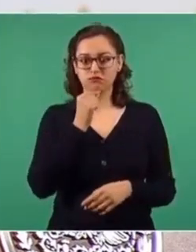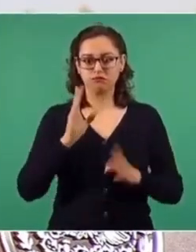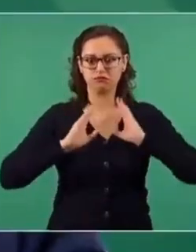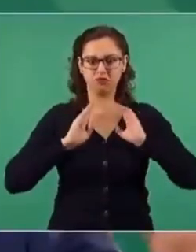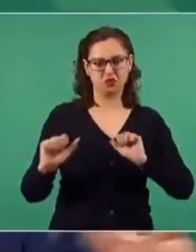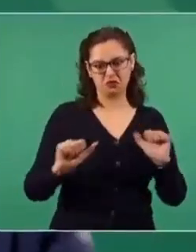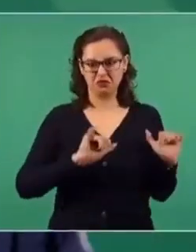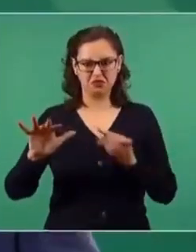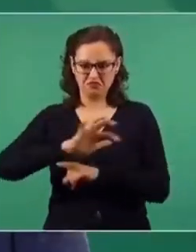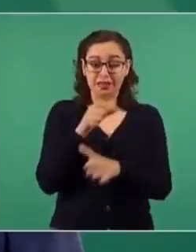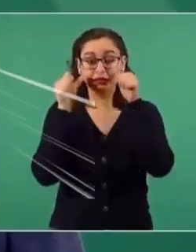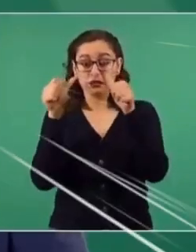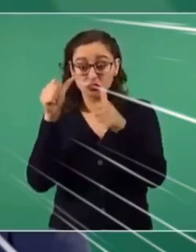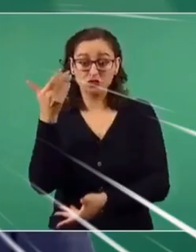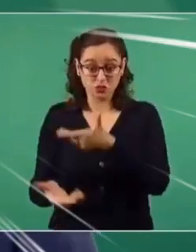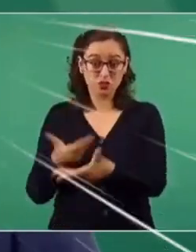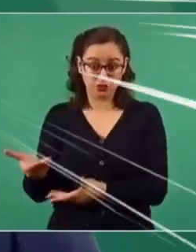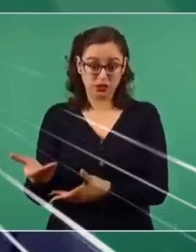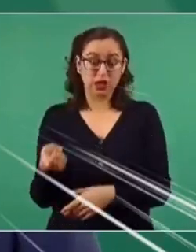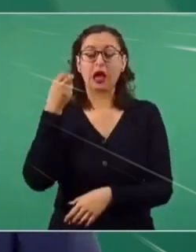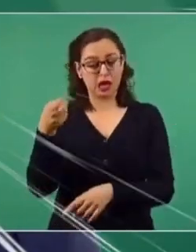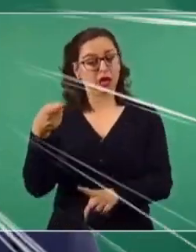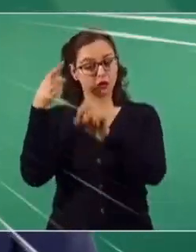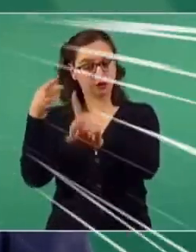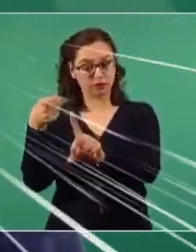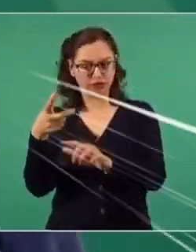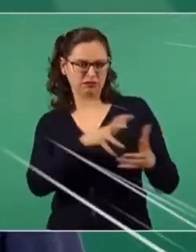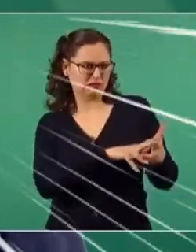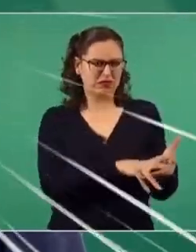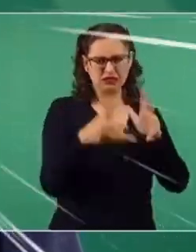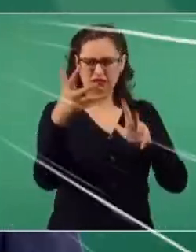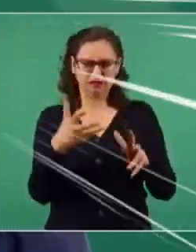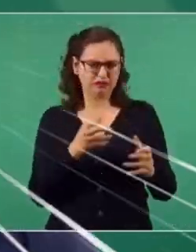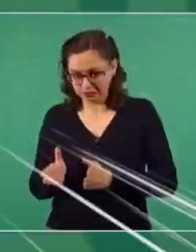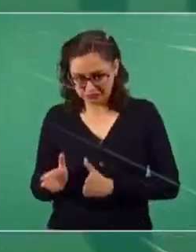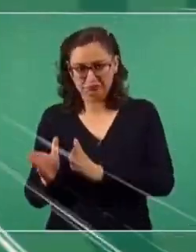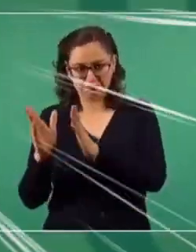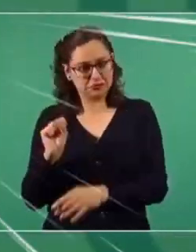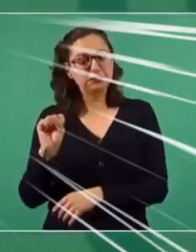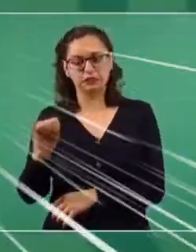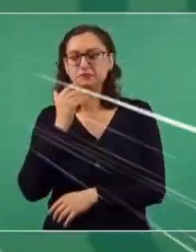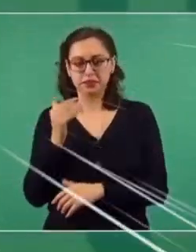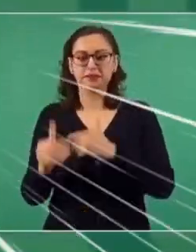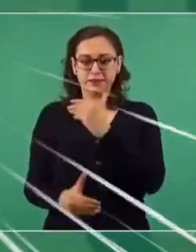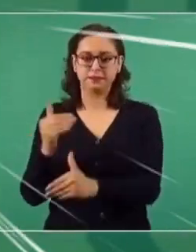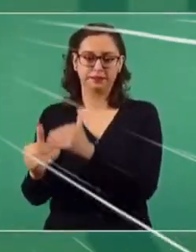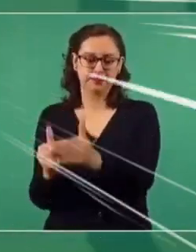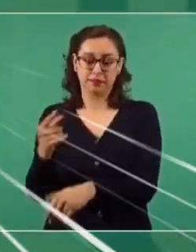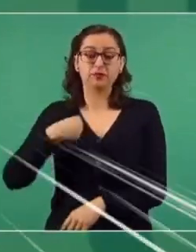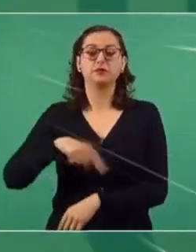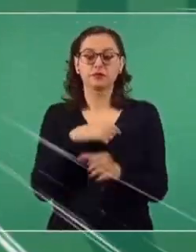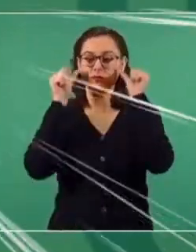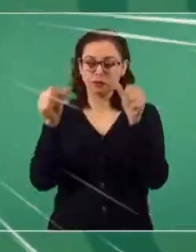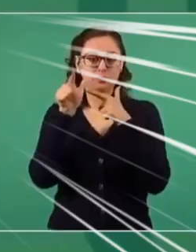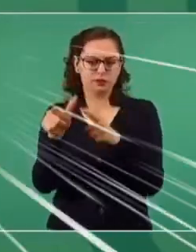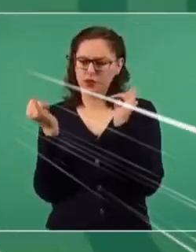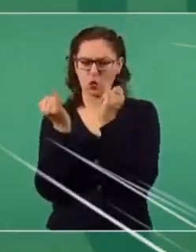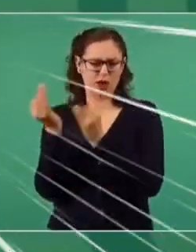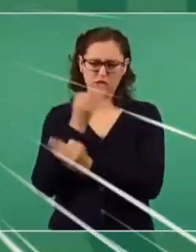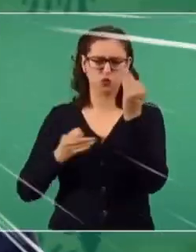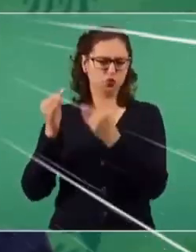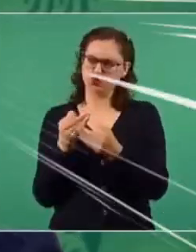sino atender a la gente. Y decirles que ese es el camino, no el de la violencia, no el de la confrontación. Y vamos a seguirlos atendiendo, como a todos.